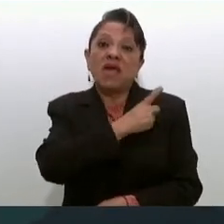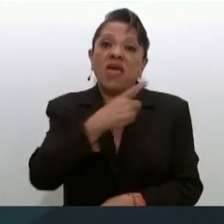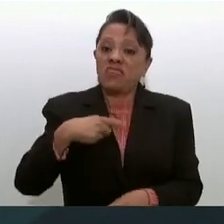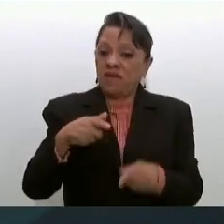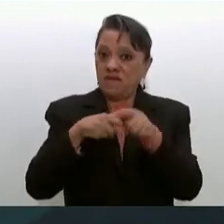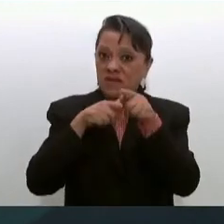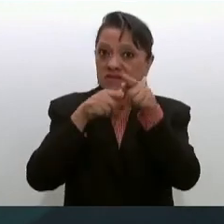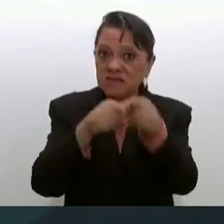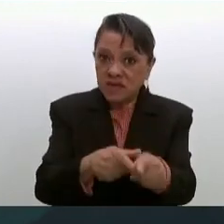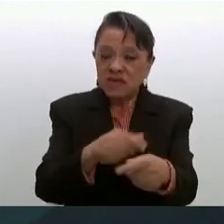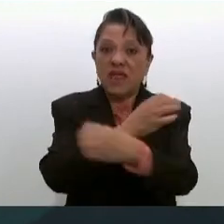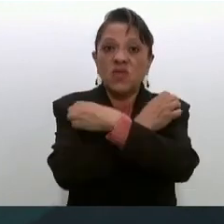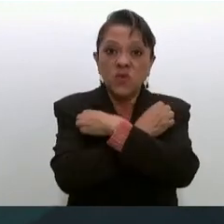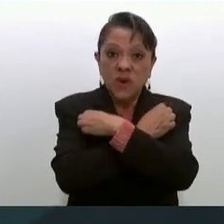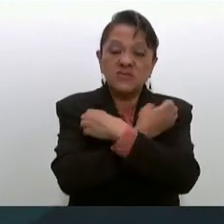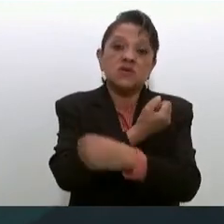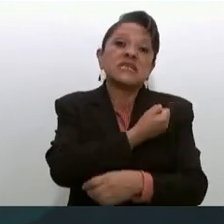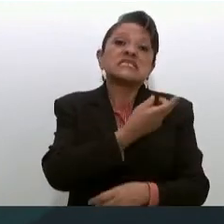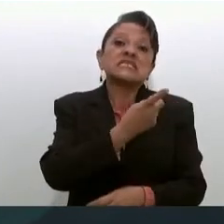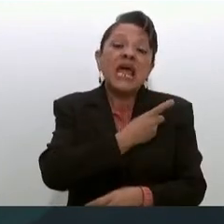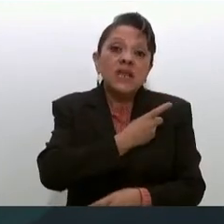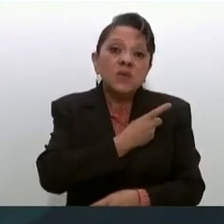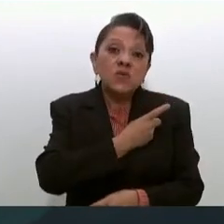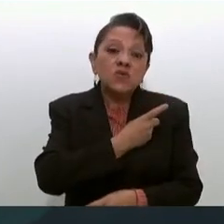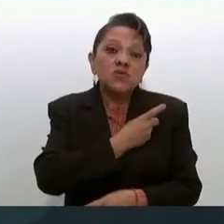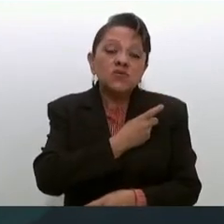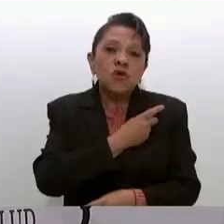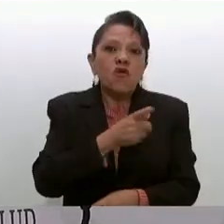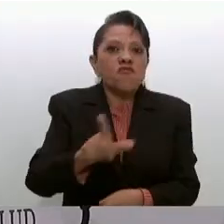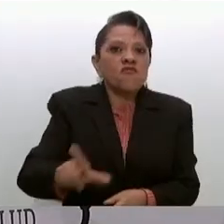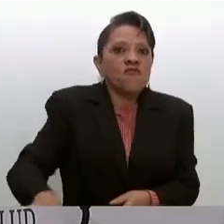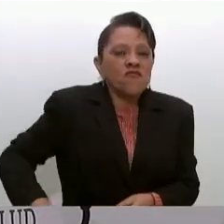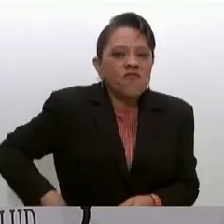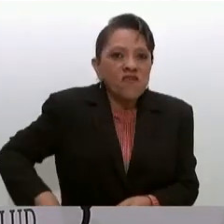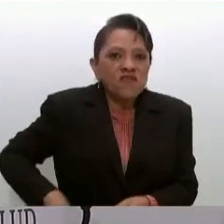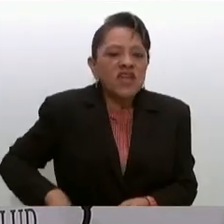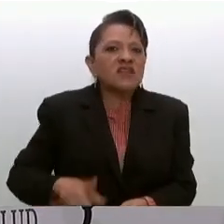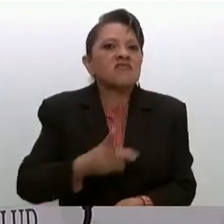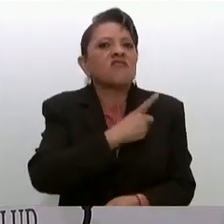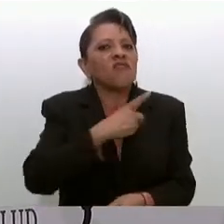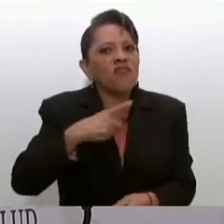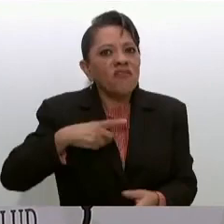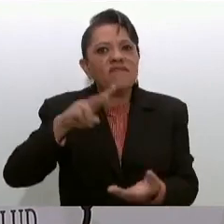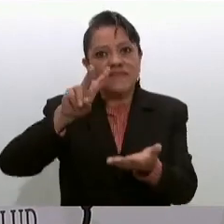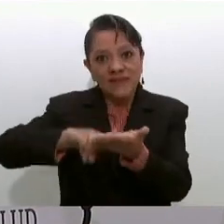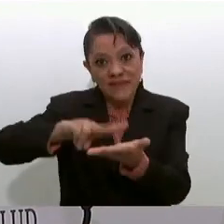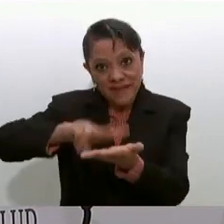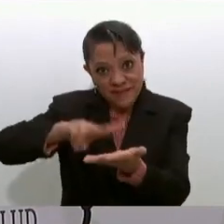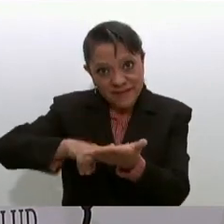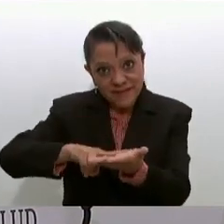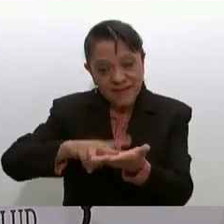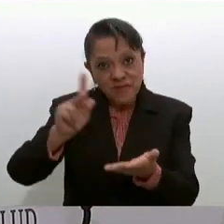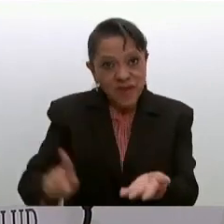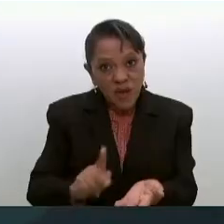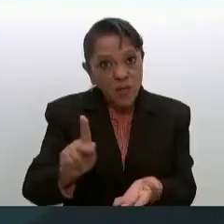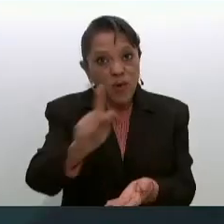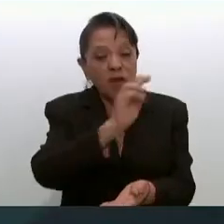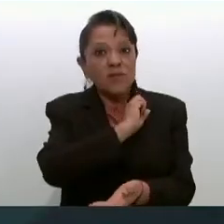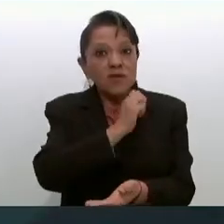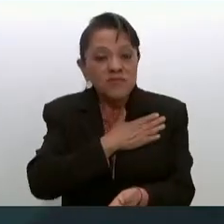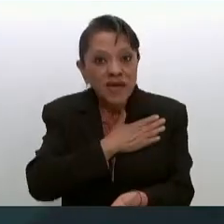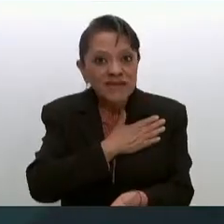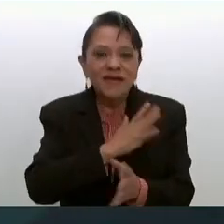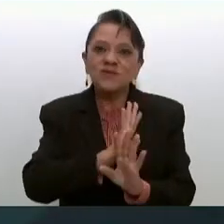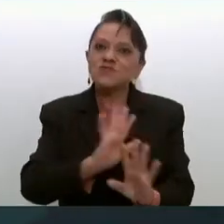salud pública que la salud tenía que garantizarse al pueblo de España ya